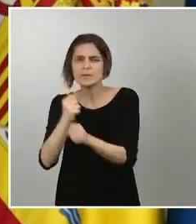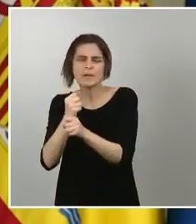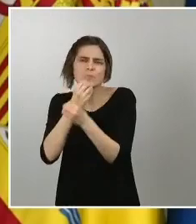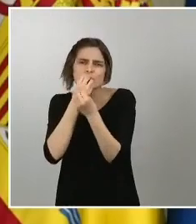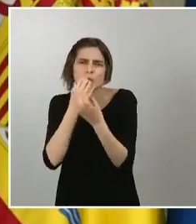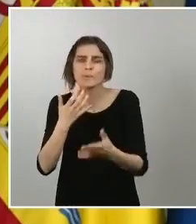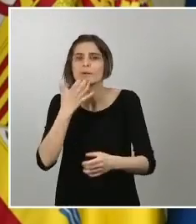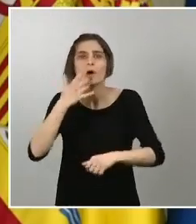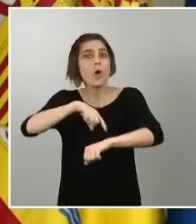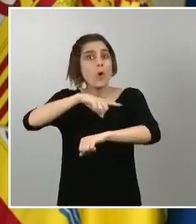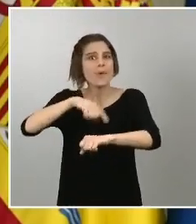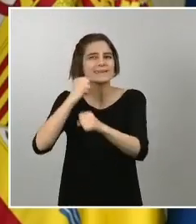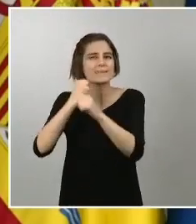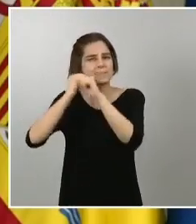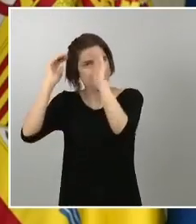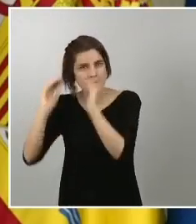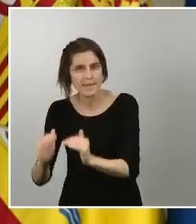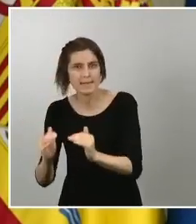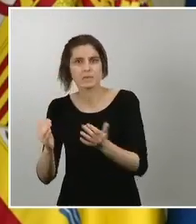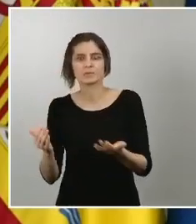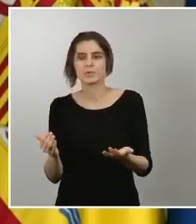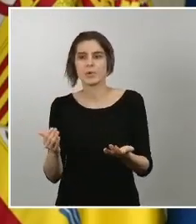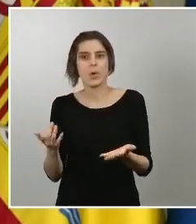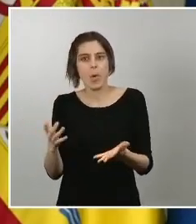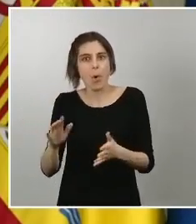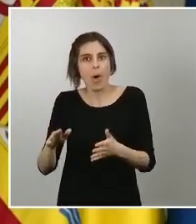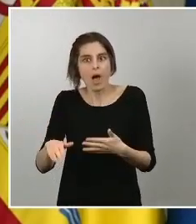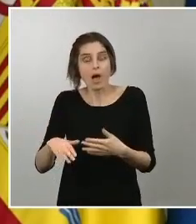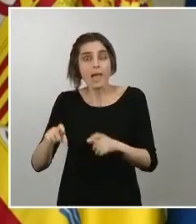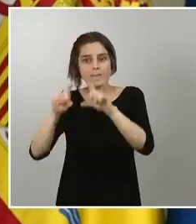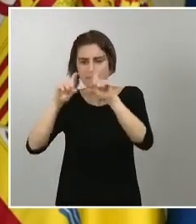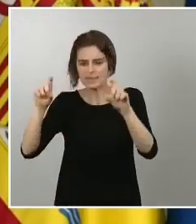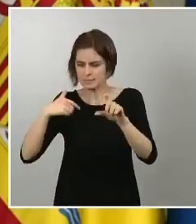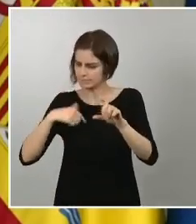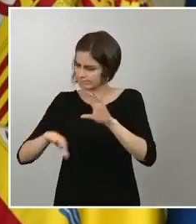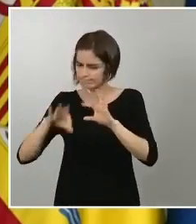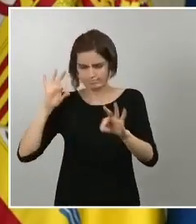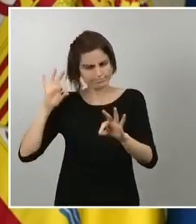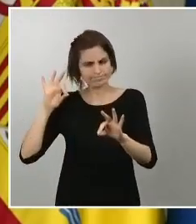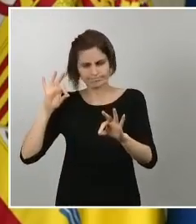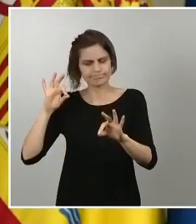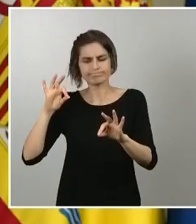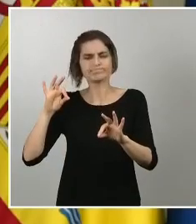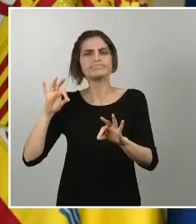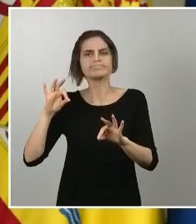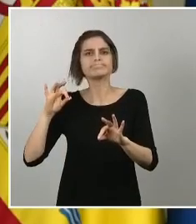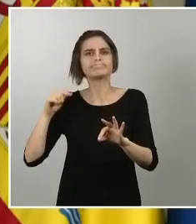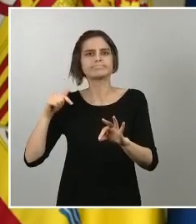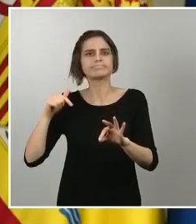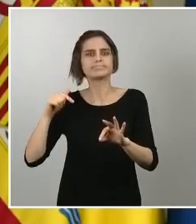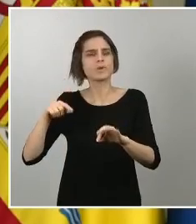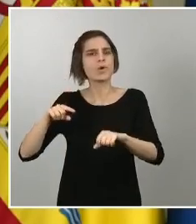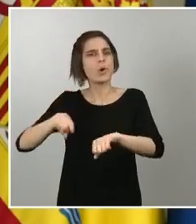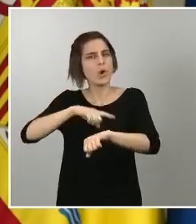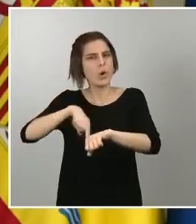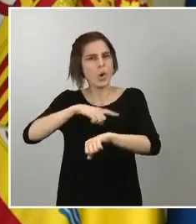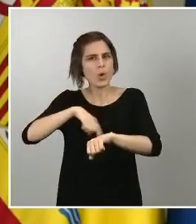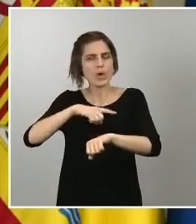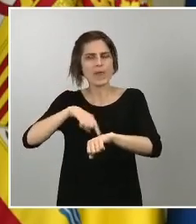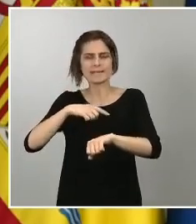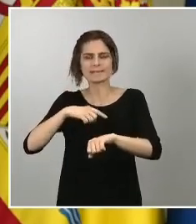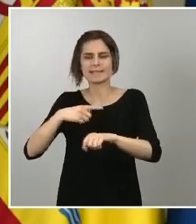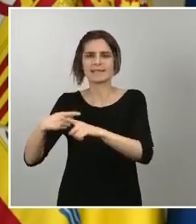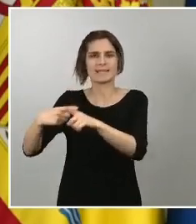que han decidido de moto propio ya acudir a la distribución irregular de las horas digamos que cada